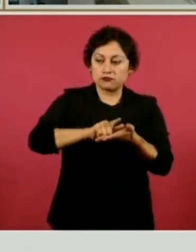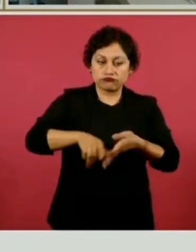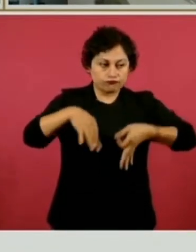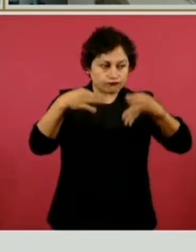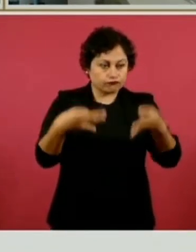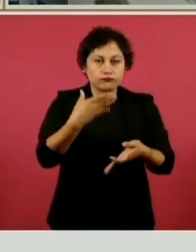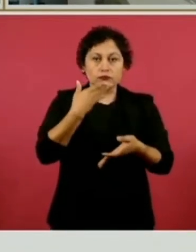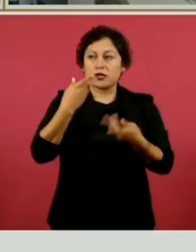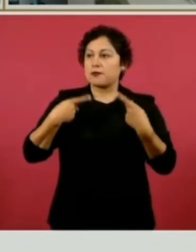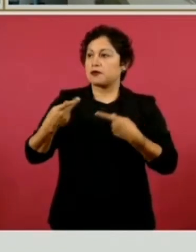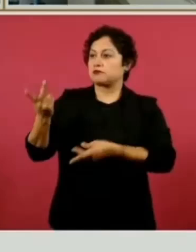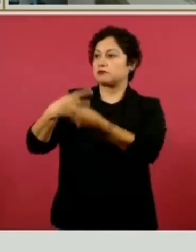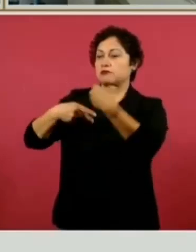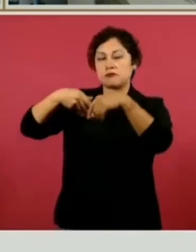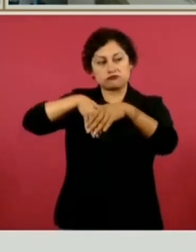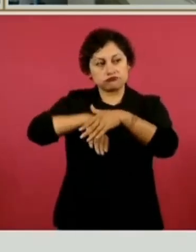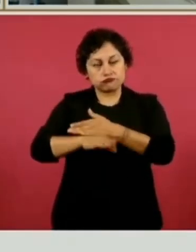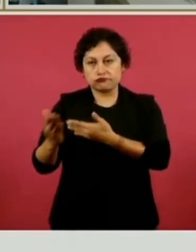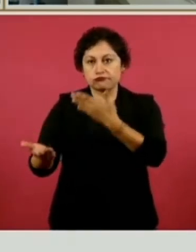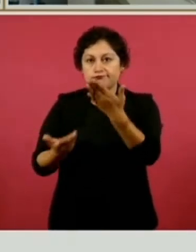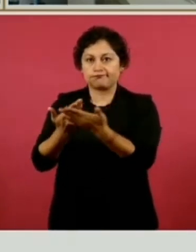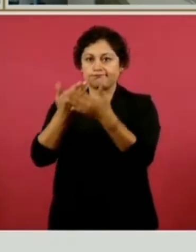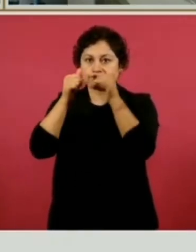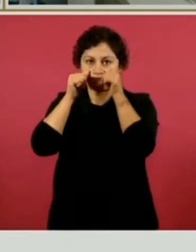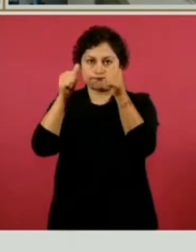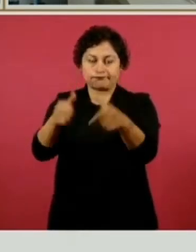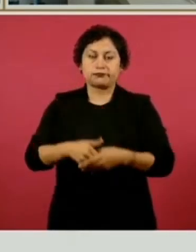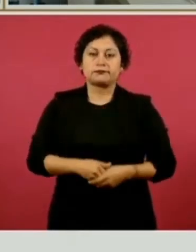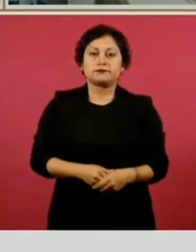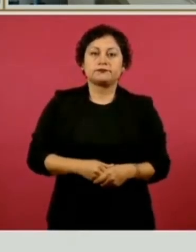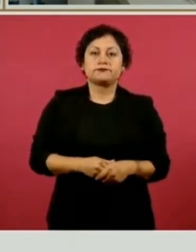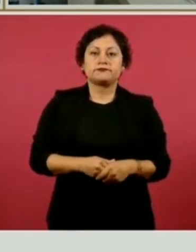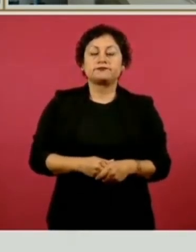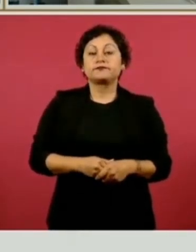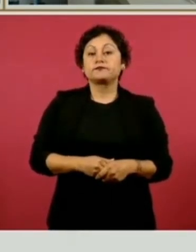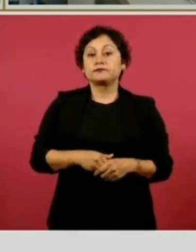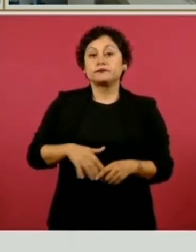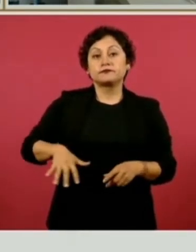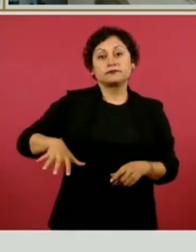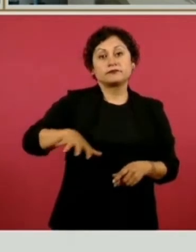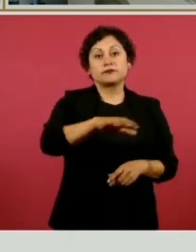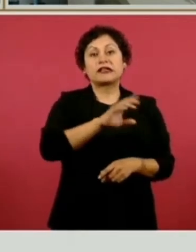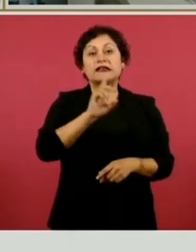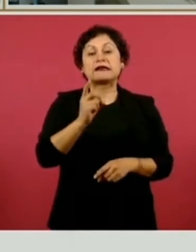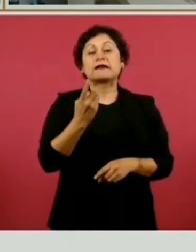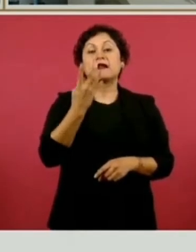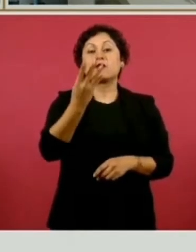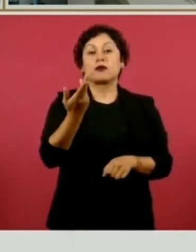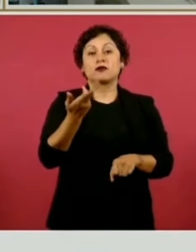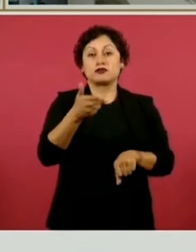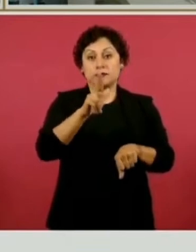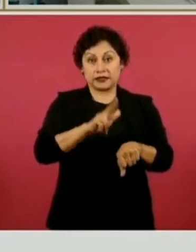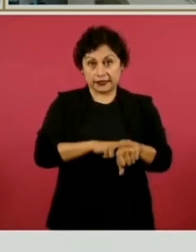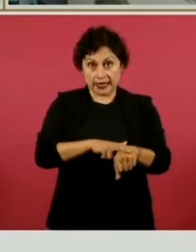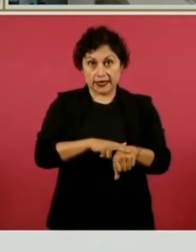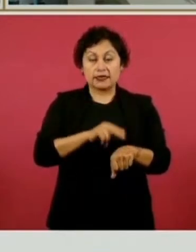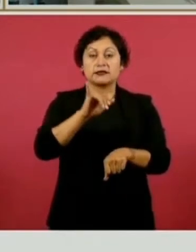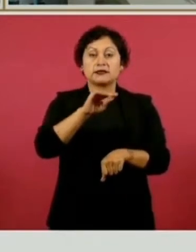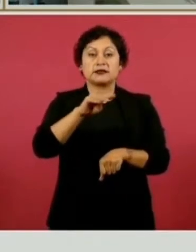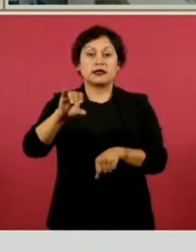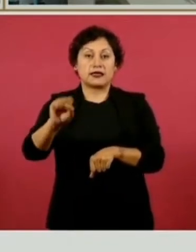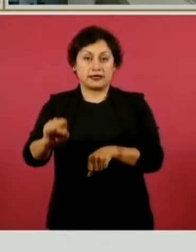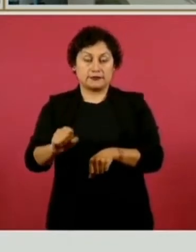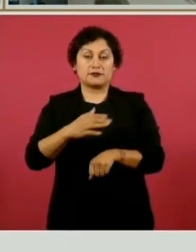cómodos y desde luego seguros para la atención. En los 34 hospitales de IMSS Bienestar de